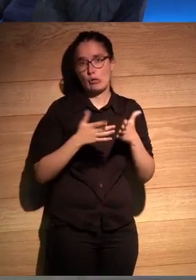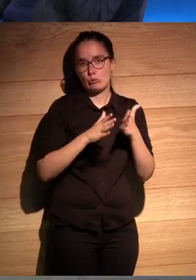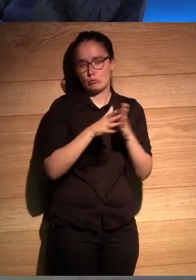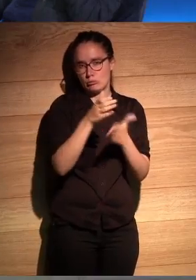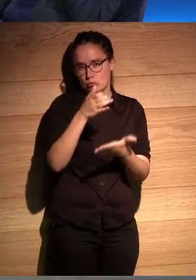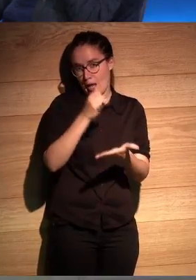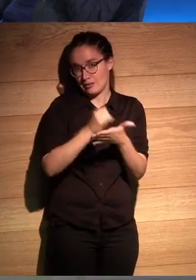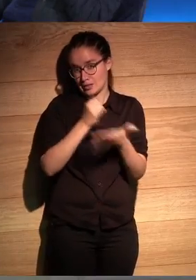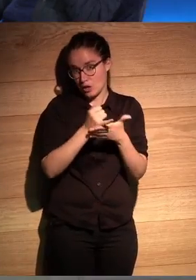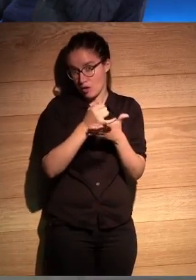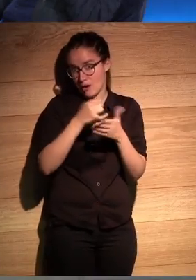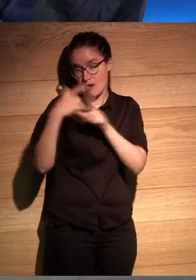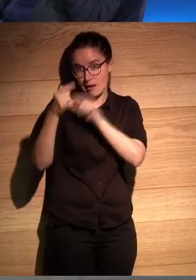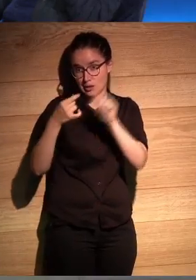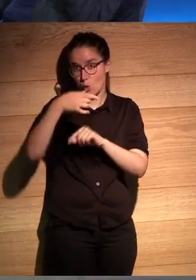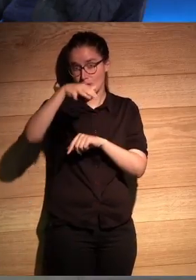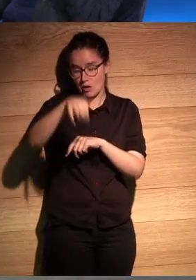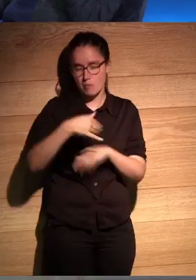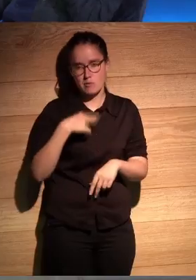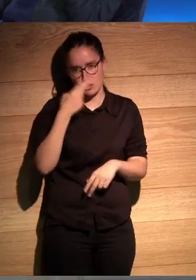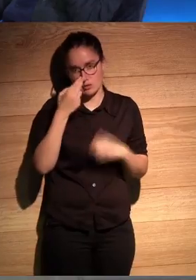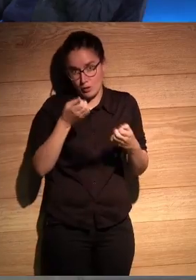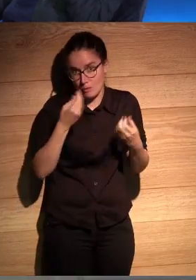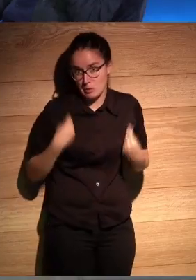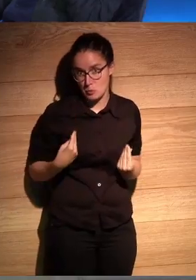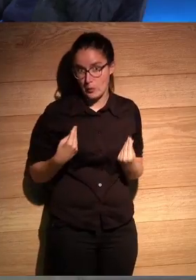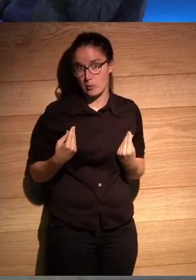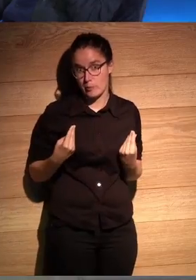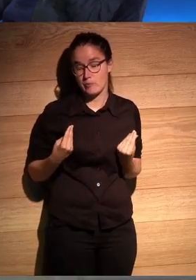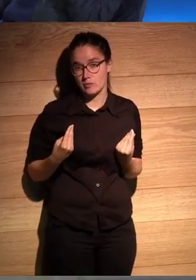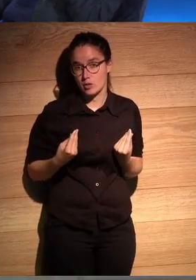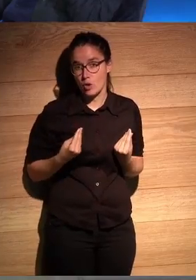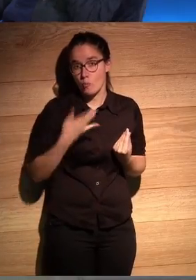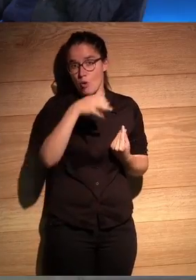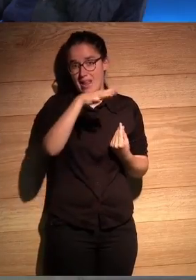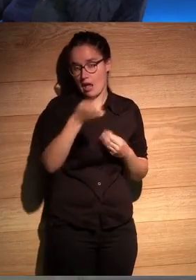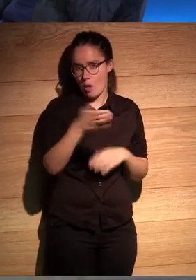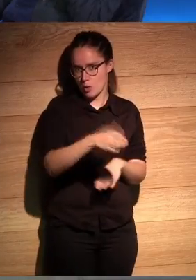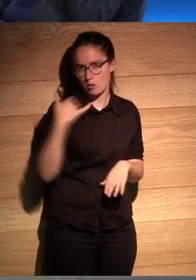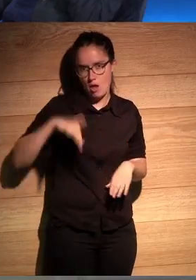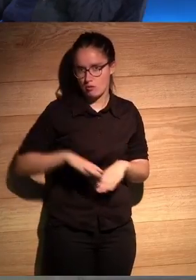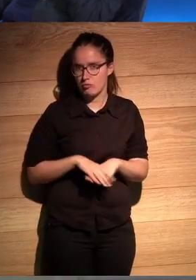Galaxia Gutenberg a mí me interesa fundamentalmente eso o sea Baudelaire ha muerto